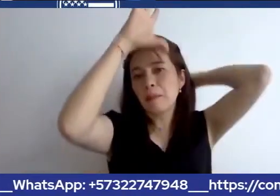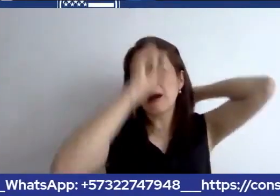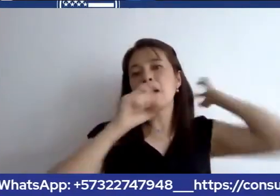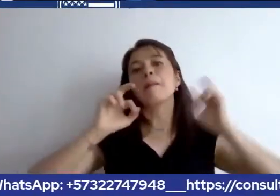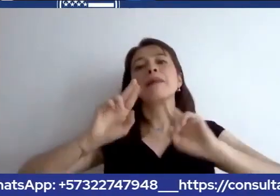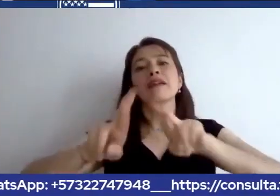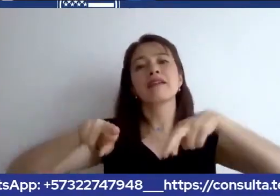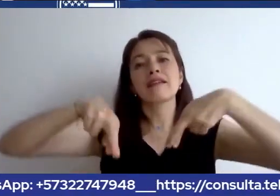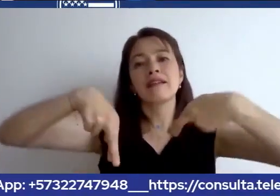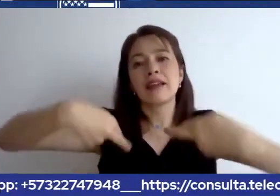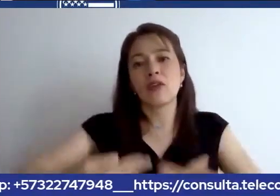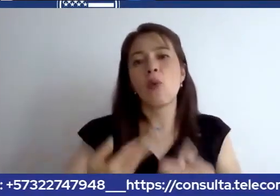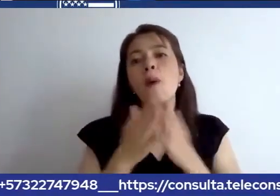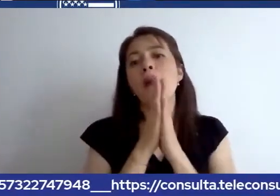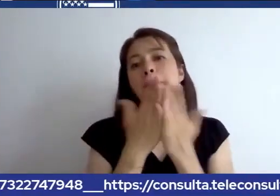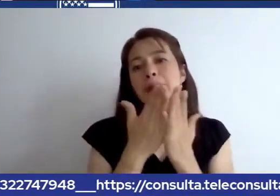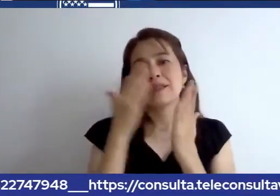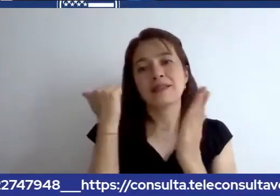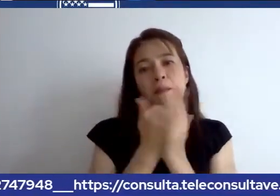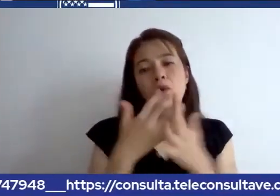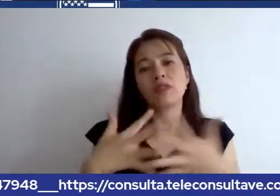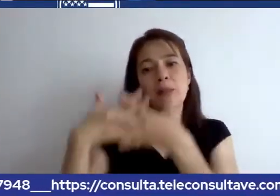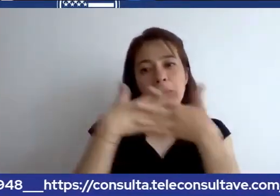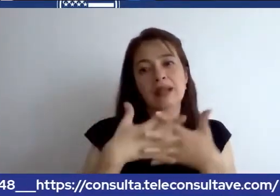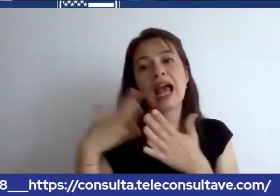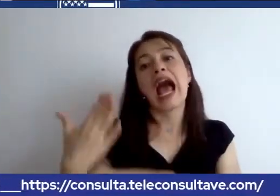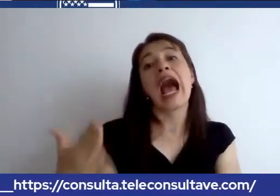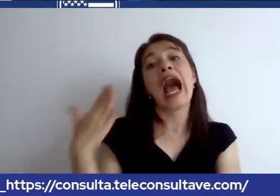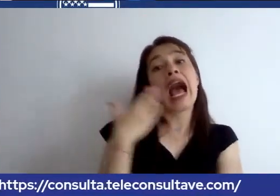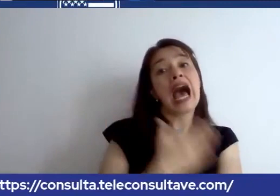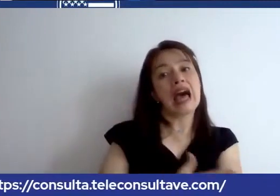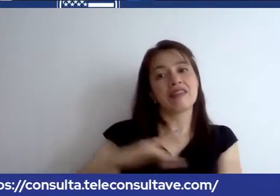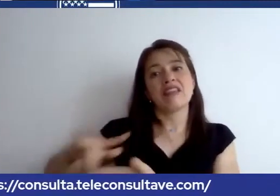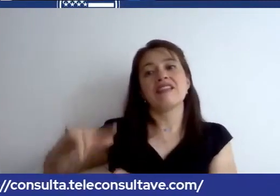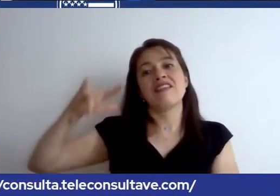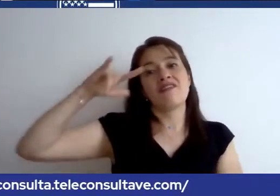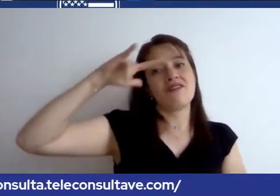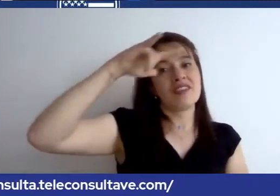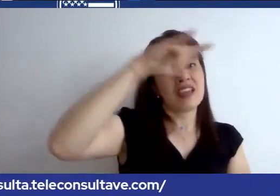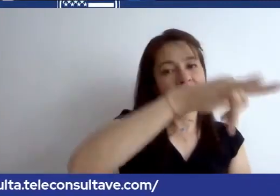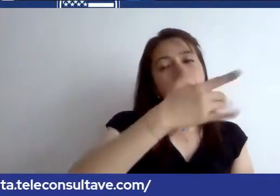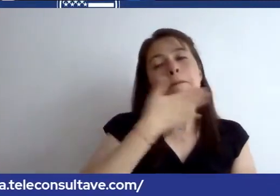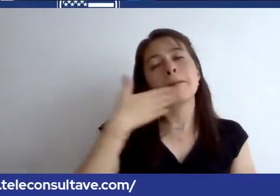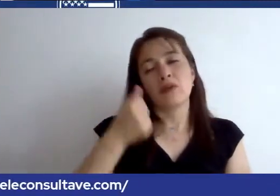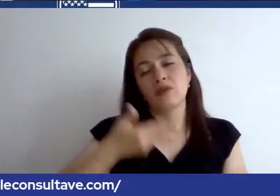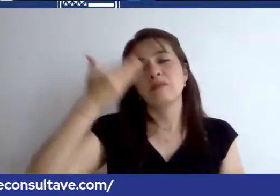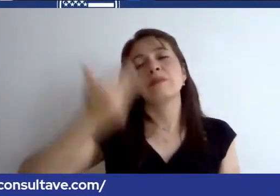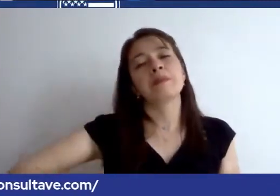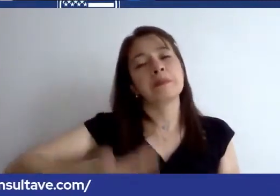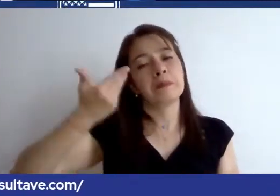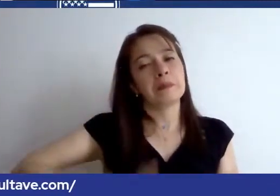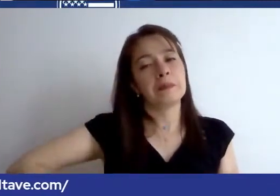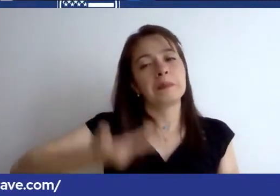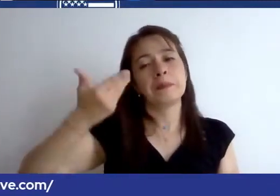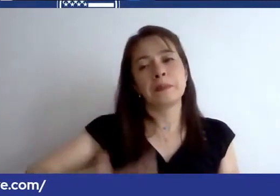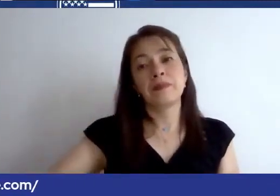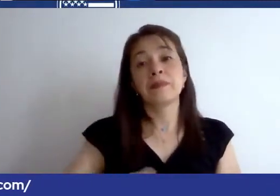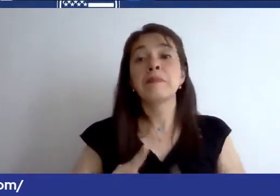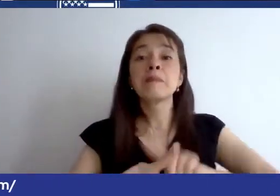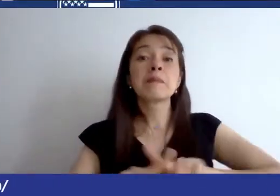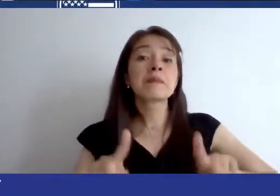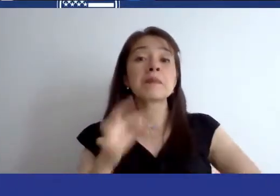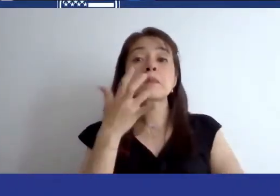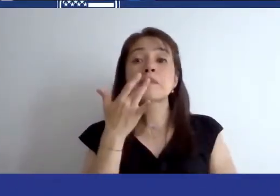su pasaporte americano antes de viajar a los Estados Unidos. Es muy importante. Si es